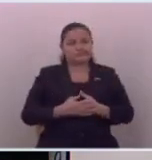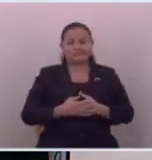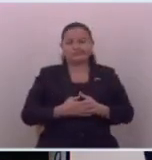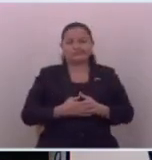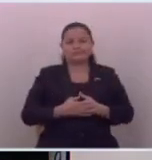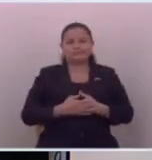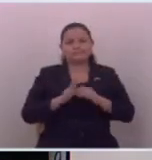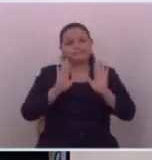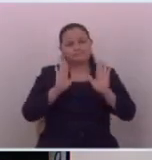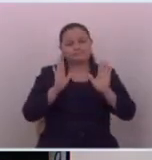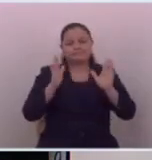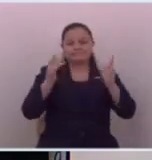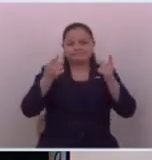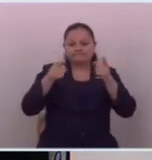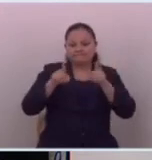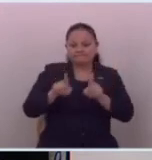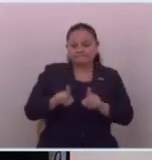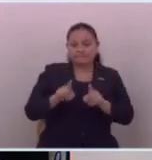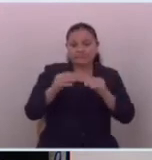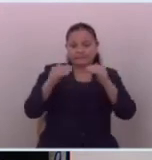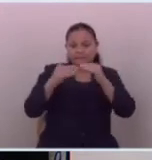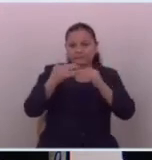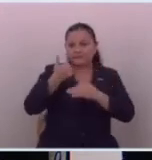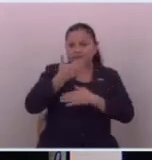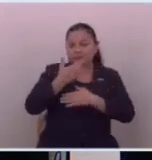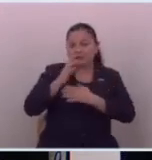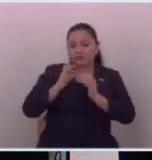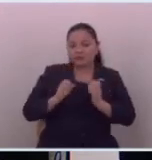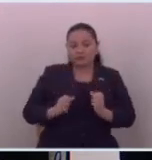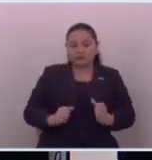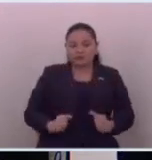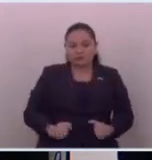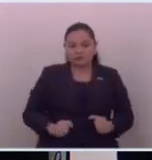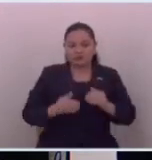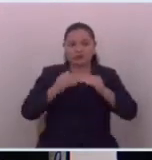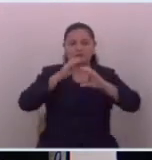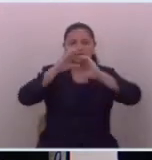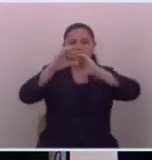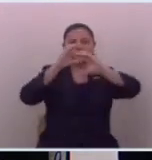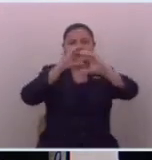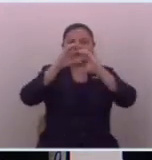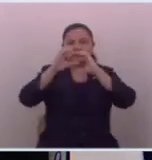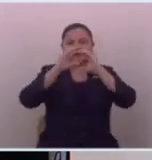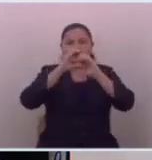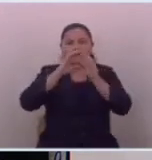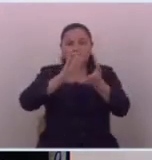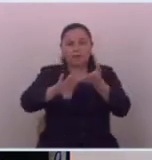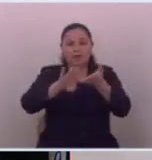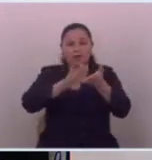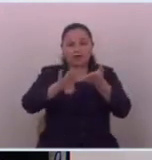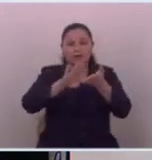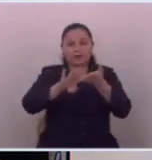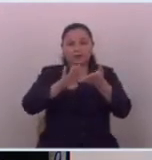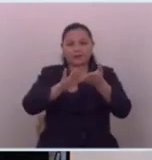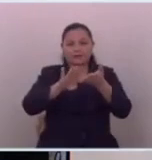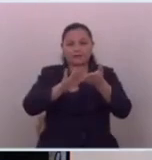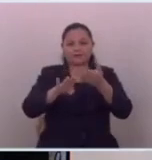pero lo que pasa es que incluso los gobiernos los medios pagados por